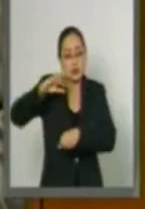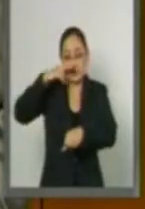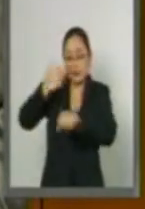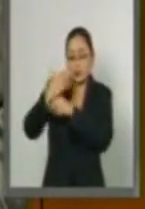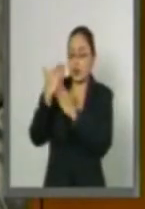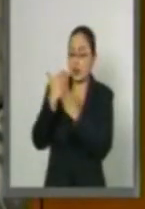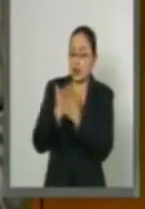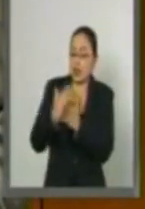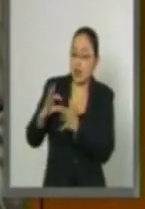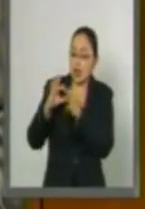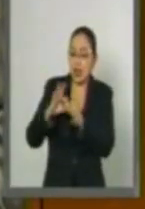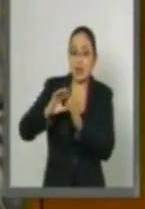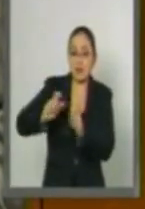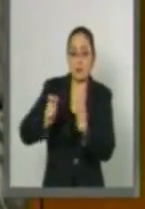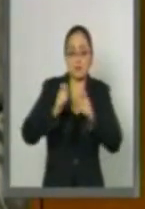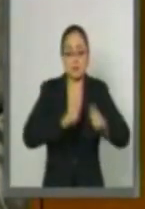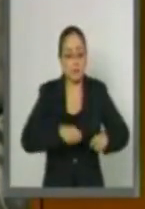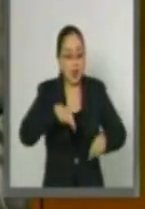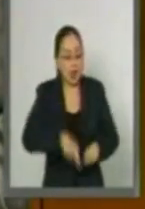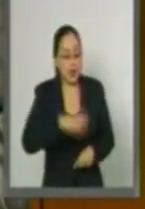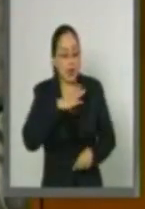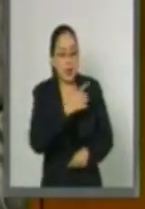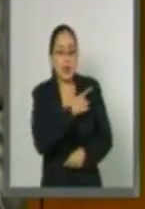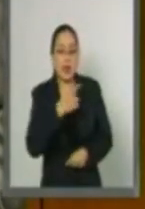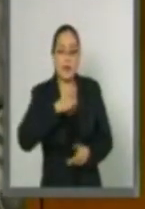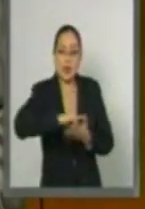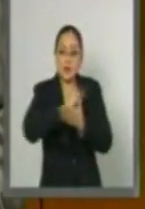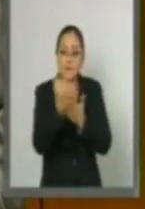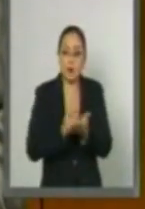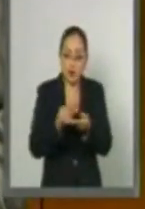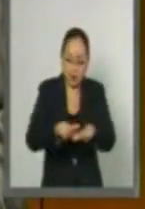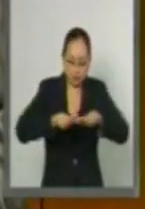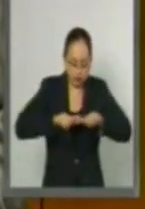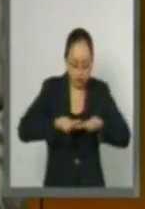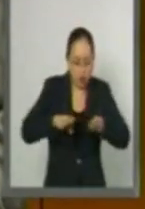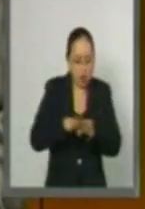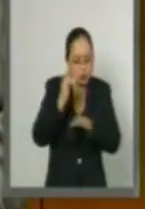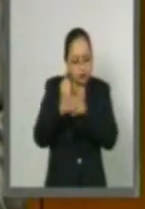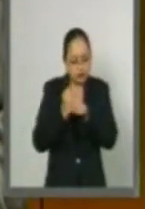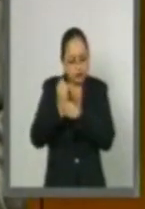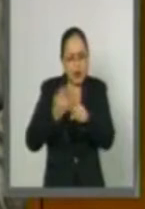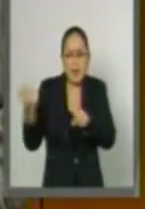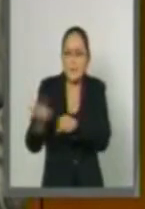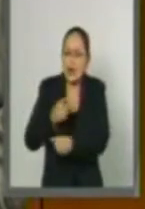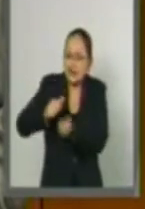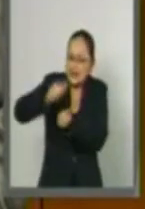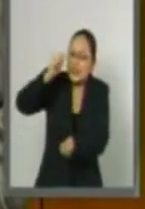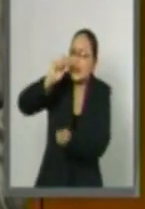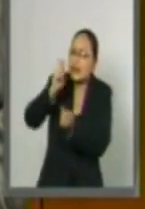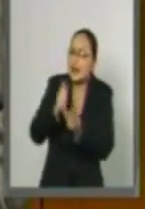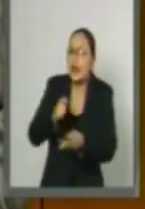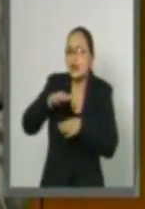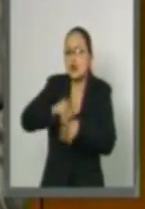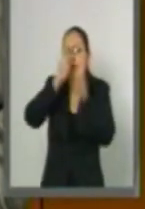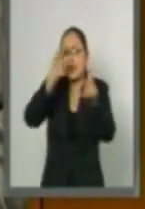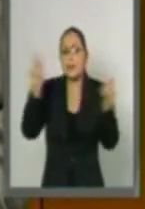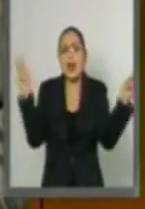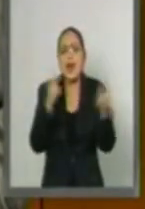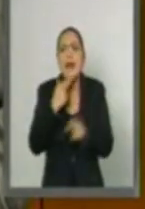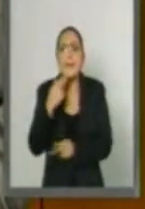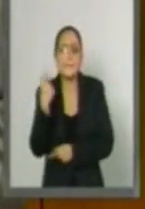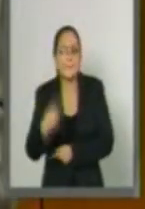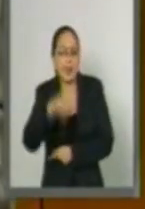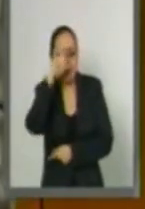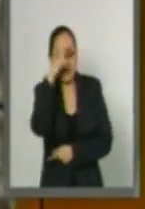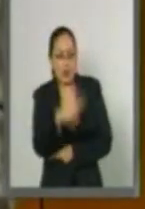envíe a esta soberanía un informe por menorizado sobre la licitación que presenta actualmente el sector apícola nacional